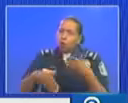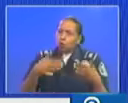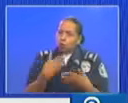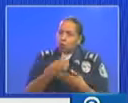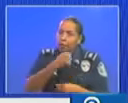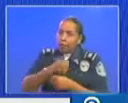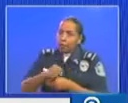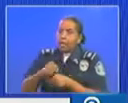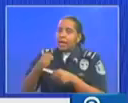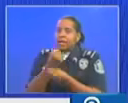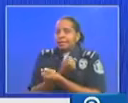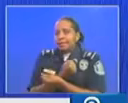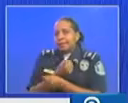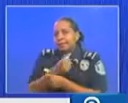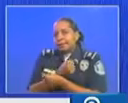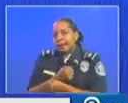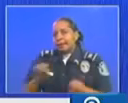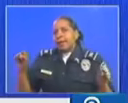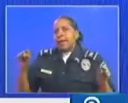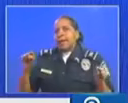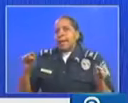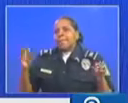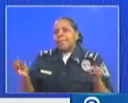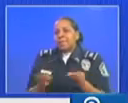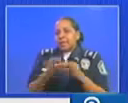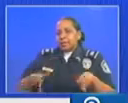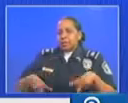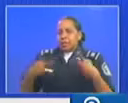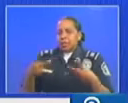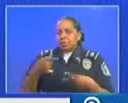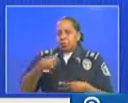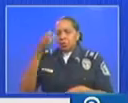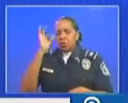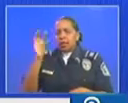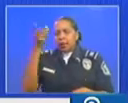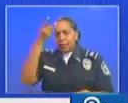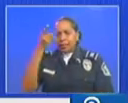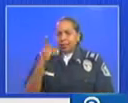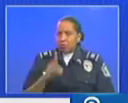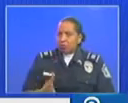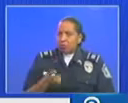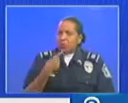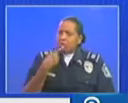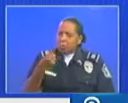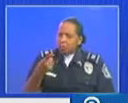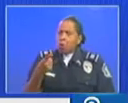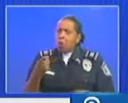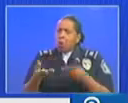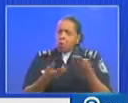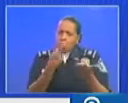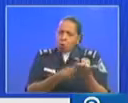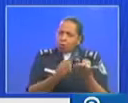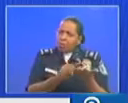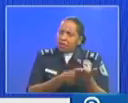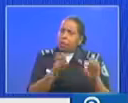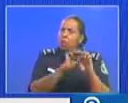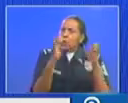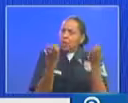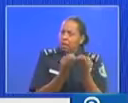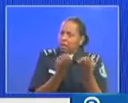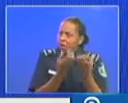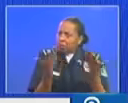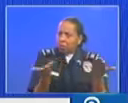más vidas yo creo y parte de las decisiones que hemos estado conversando con equipo que no caería mal